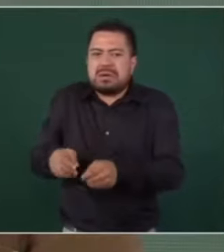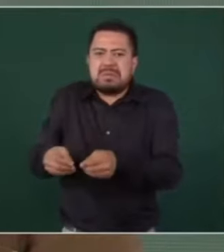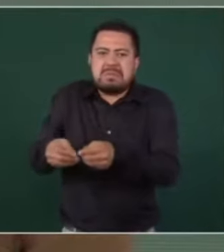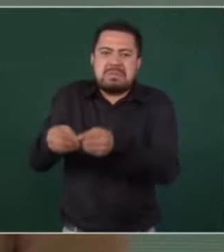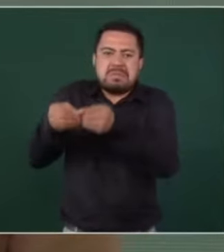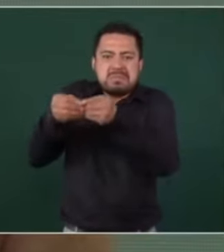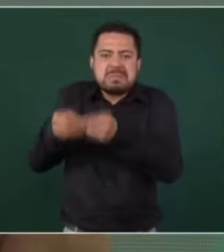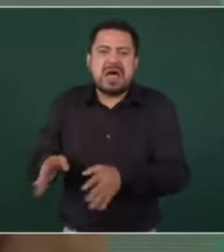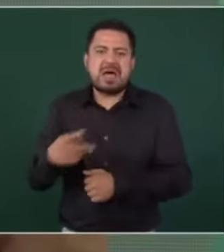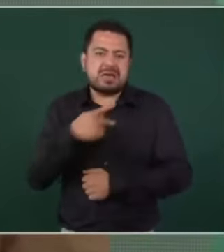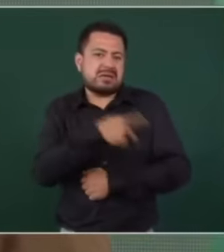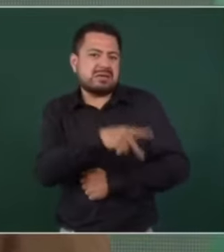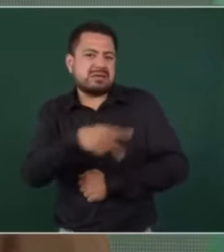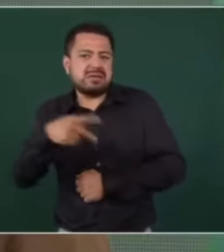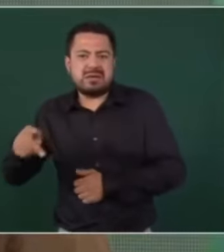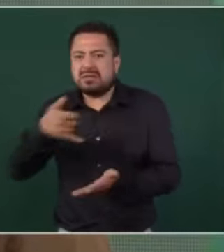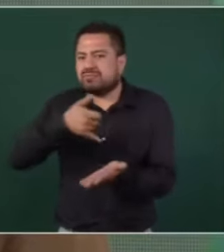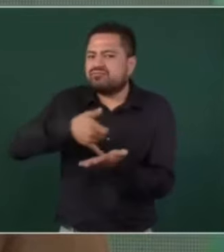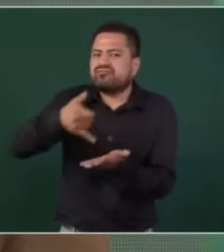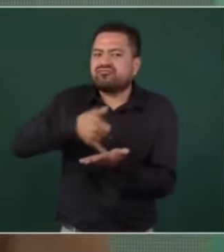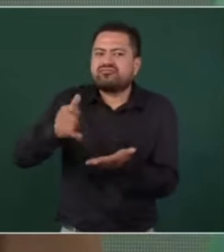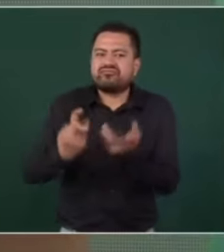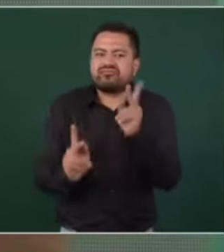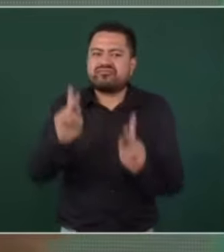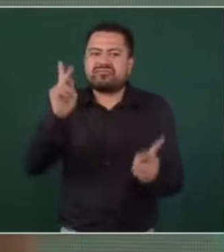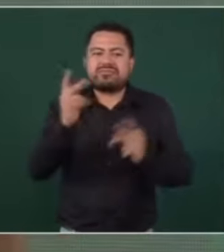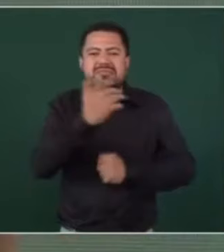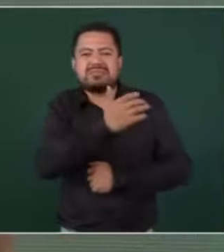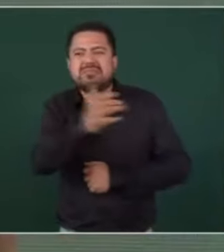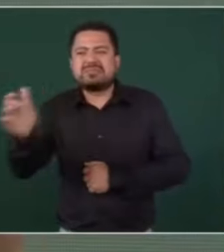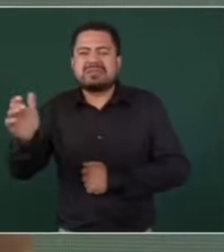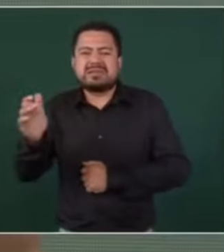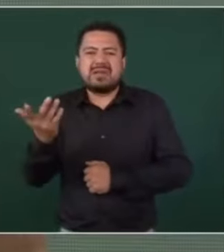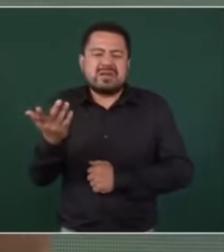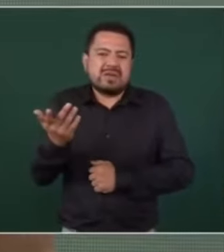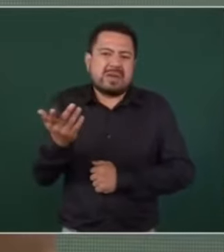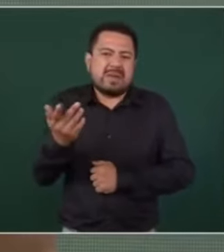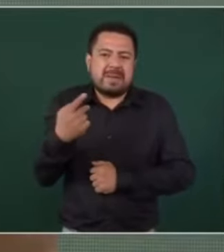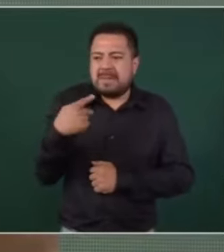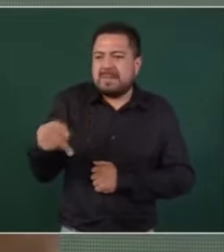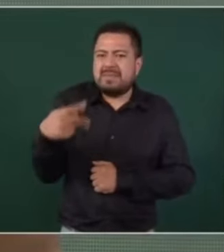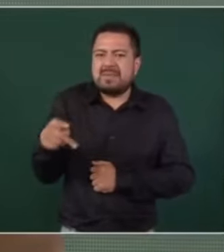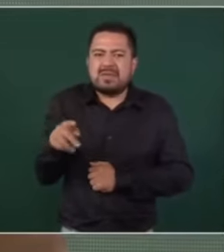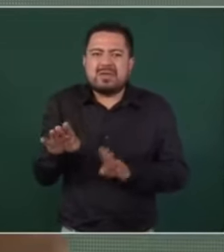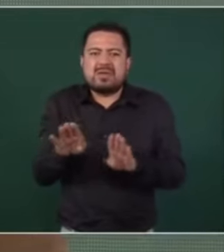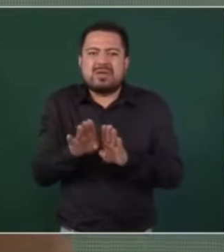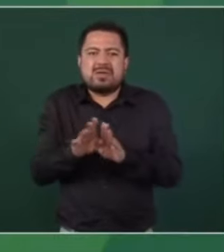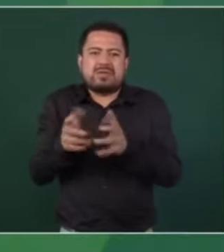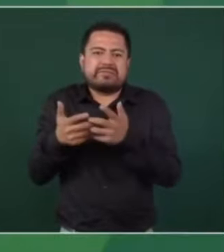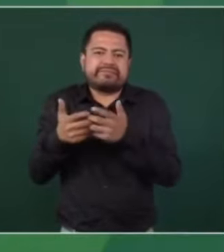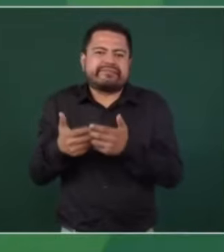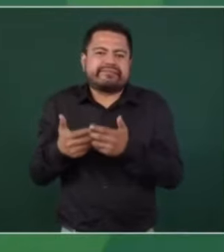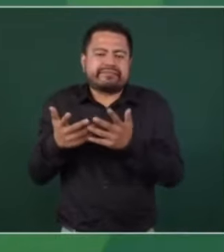sus cosechas, sobre todo lo relacionado con la producción